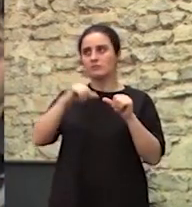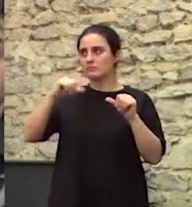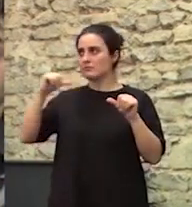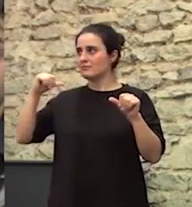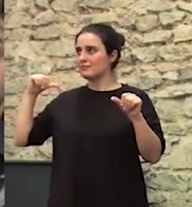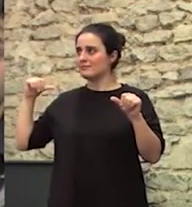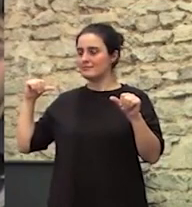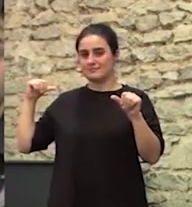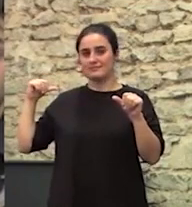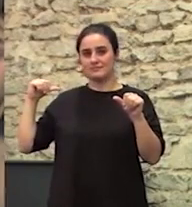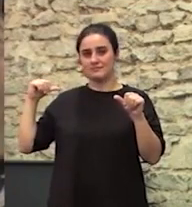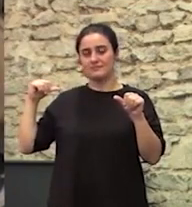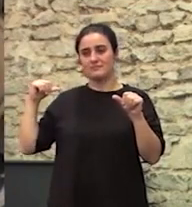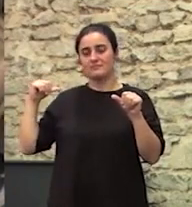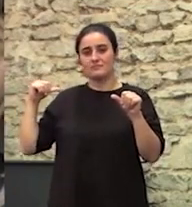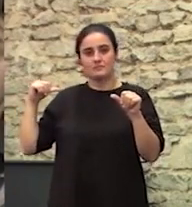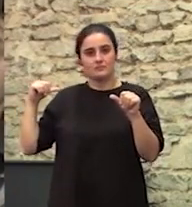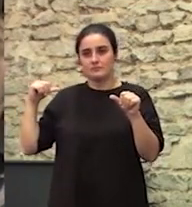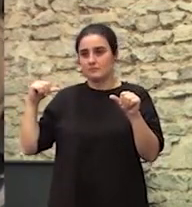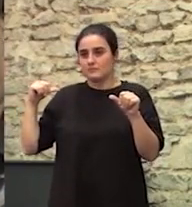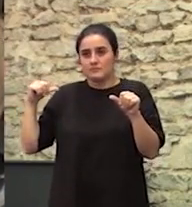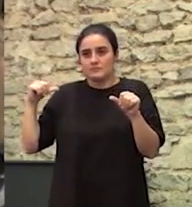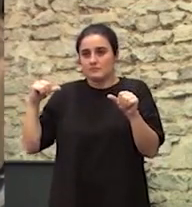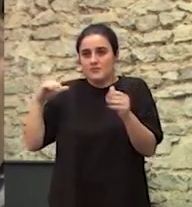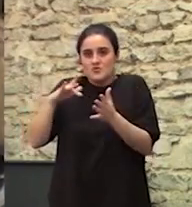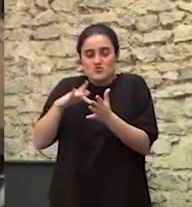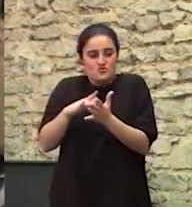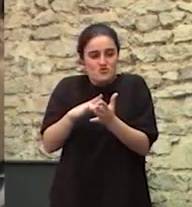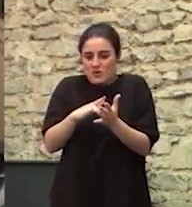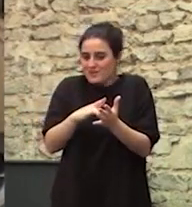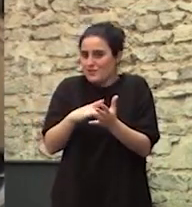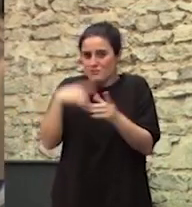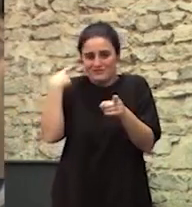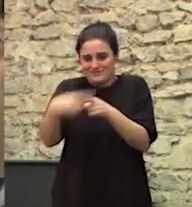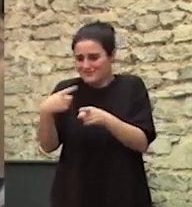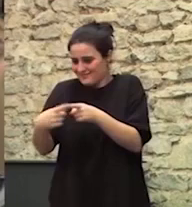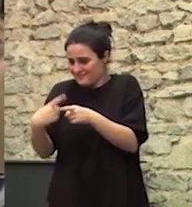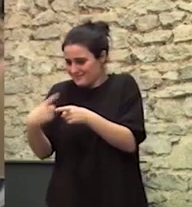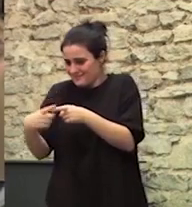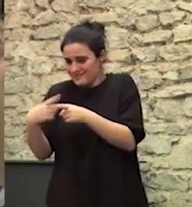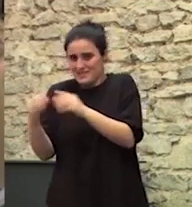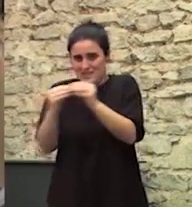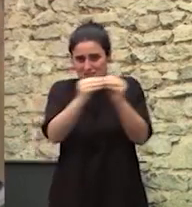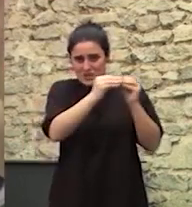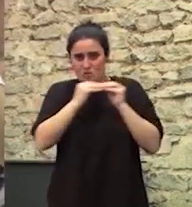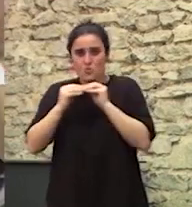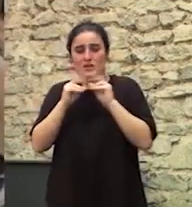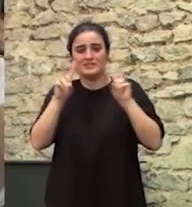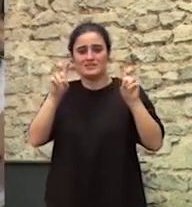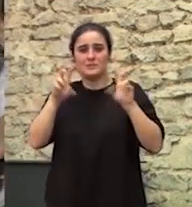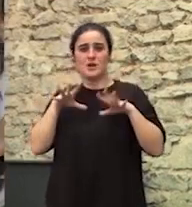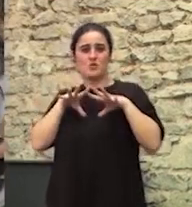historia Con todos los elementos Todos los elementos Del colonialismo